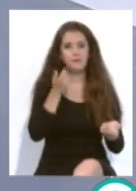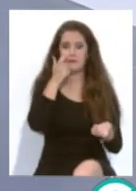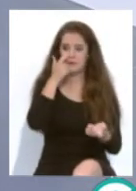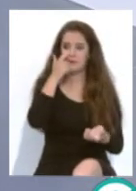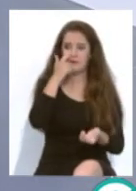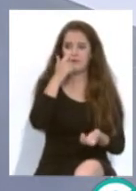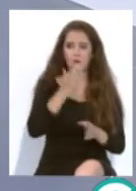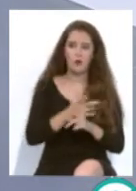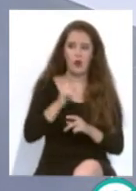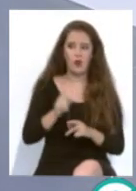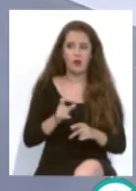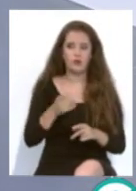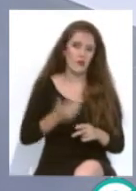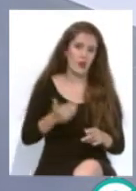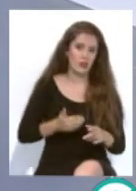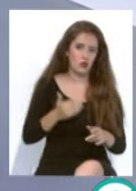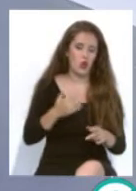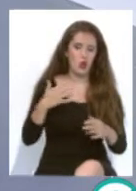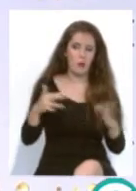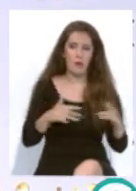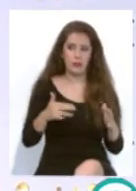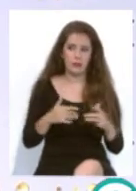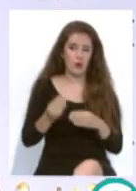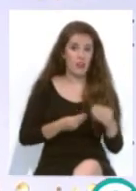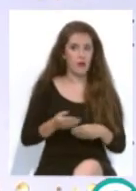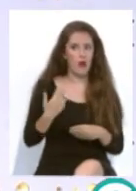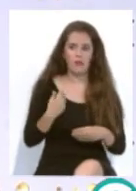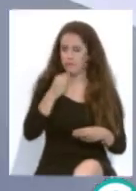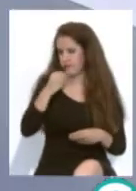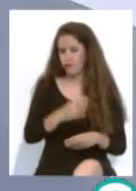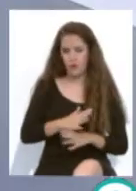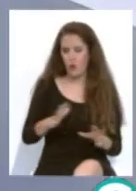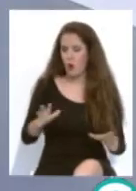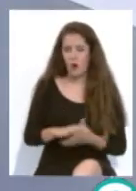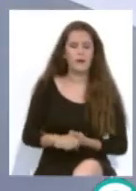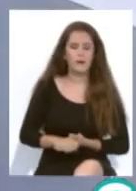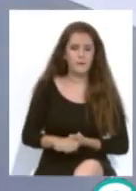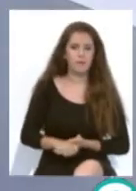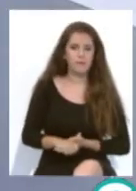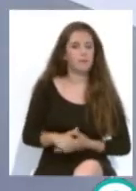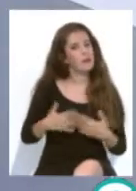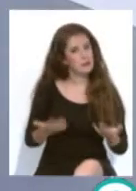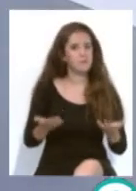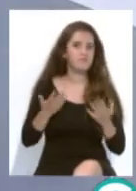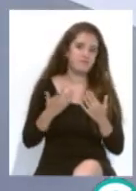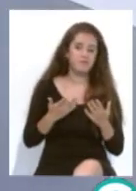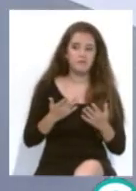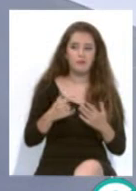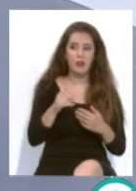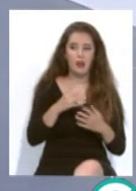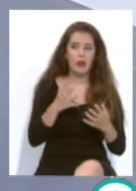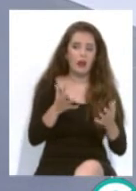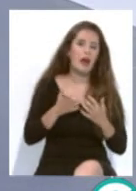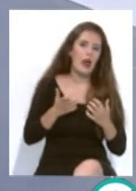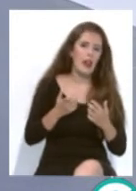jugado cuando era el filial, sobre todo el partido que hizo Bava ayer, espectacular, con lo cual, merecido por el Depor, le ganaron